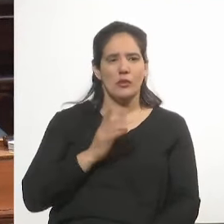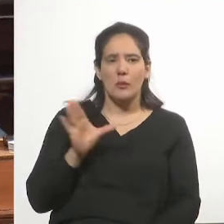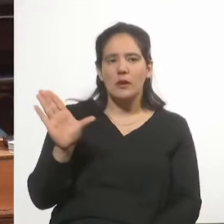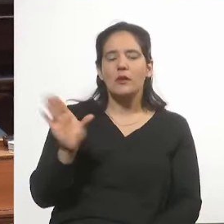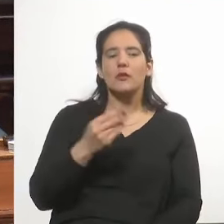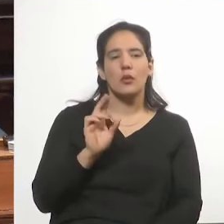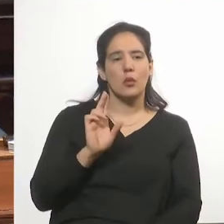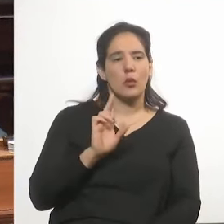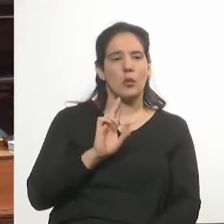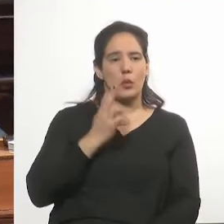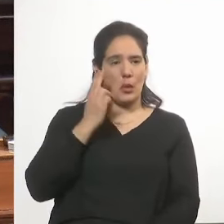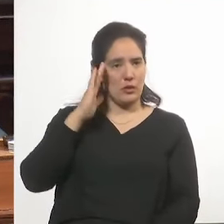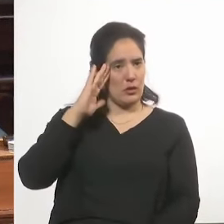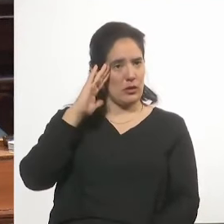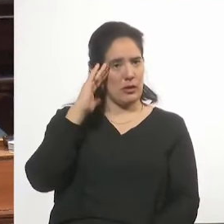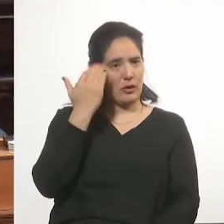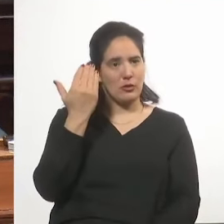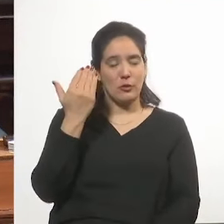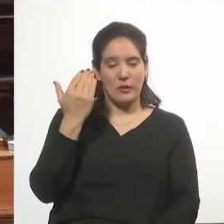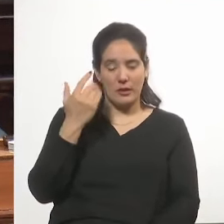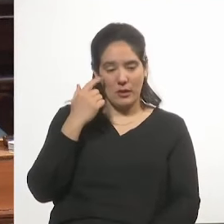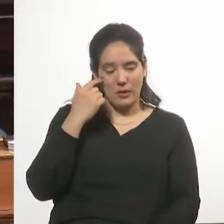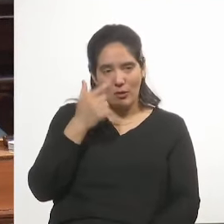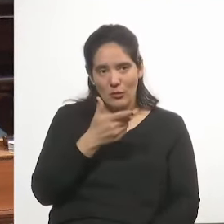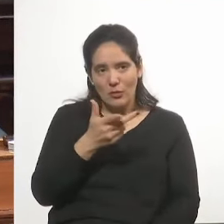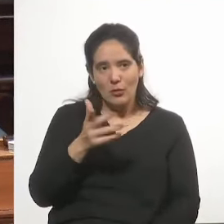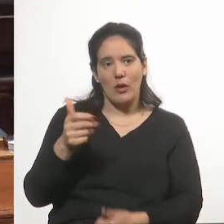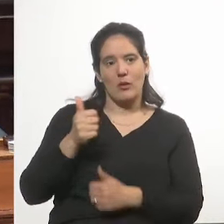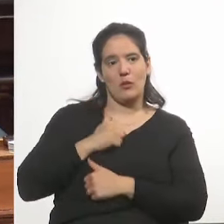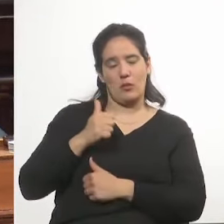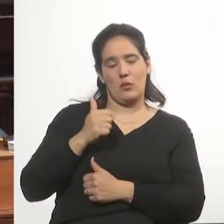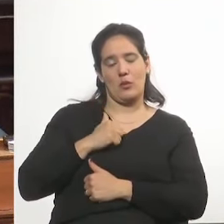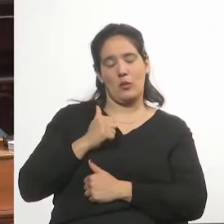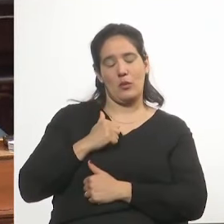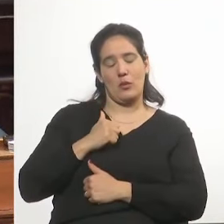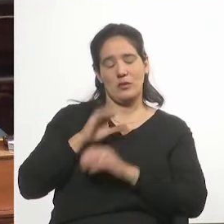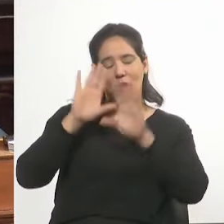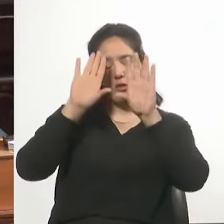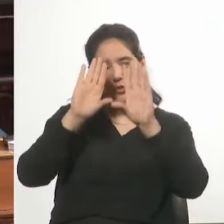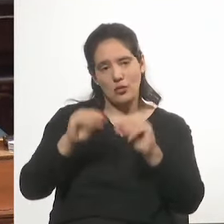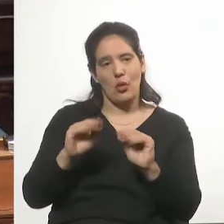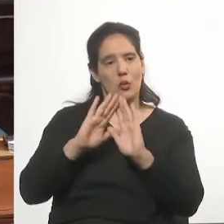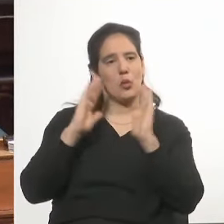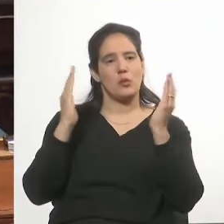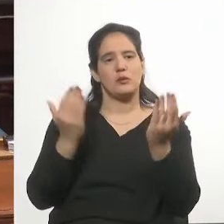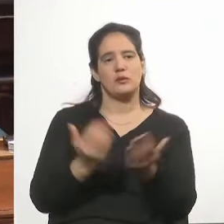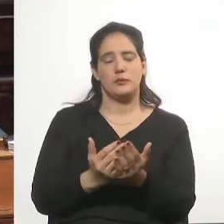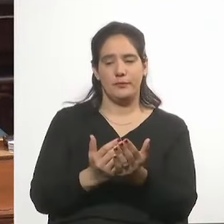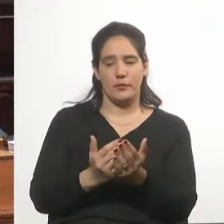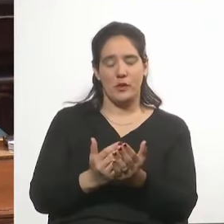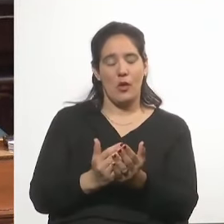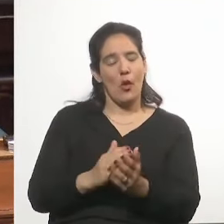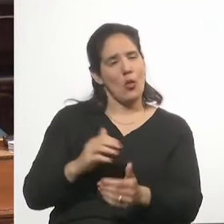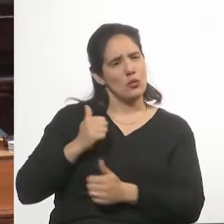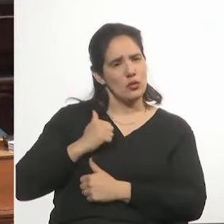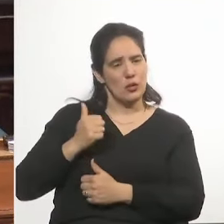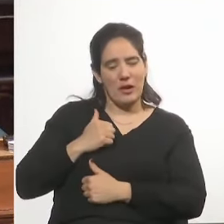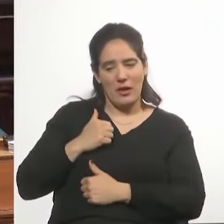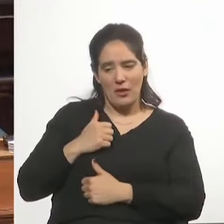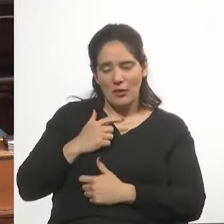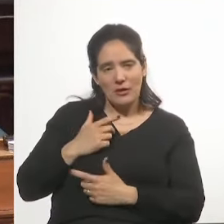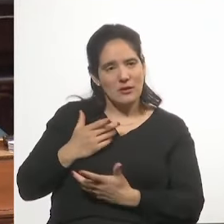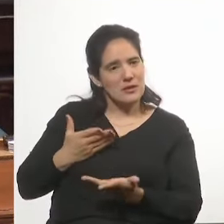todo uruguayo el reconocimiento que despierta el soldado a lo largo y ancho del mundo. Un soldado que enseguida